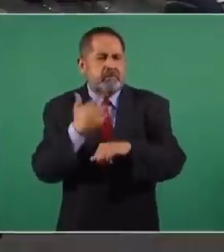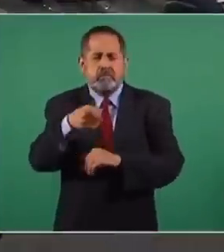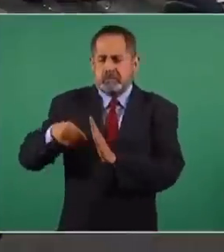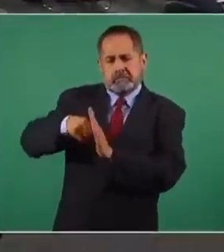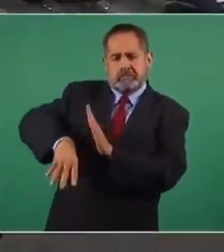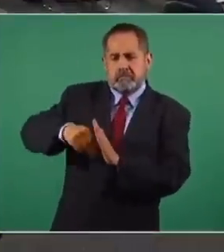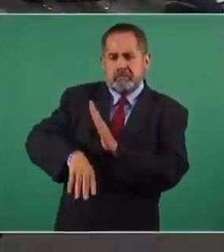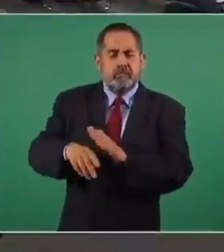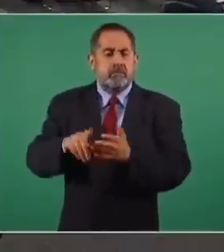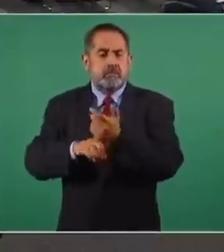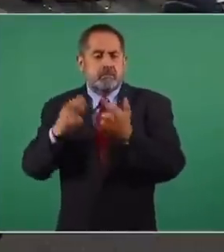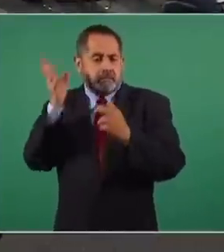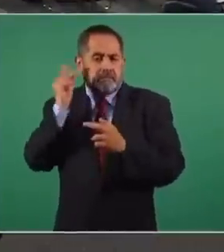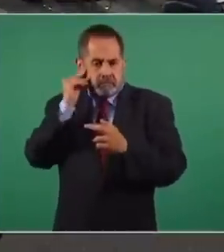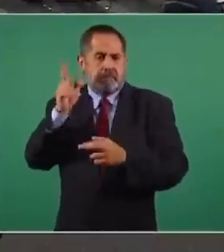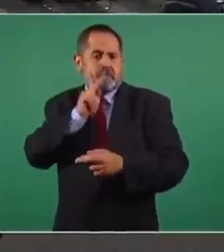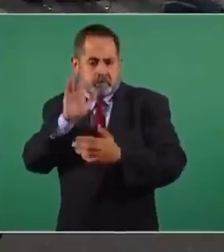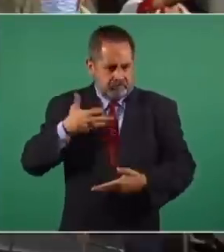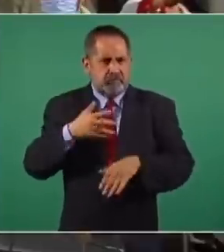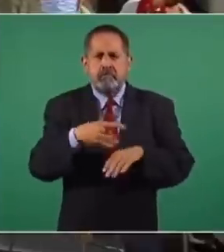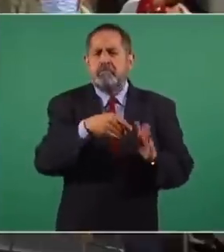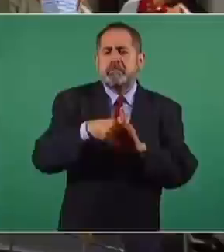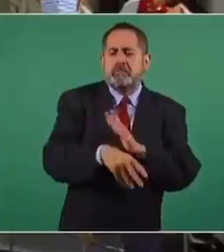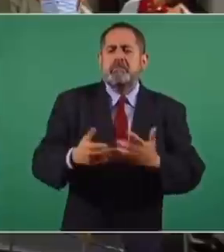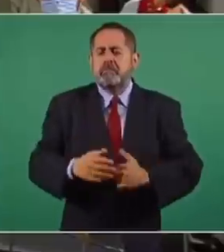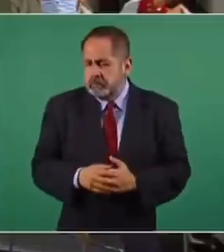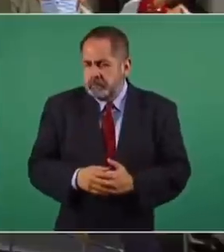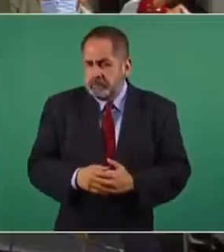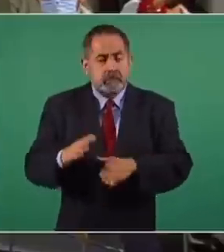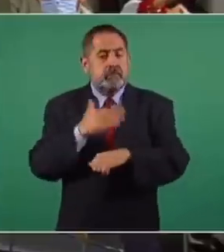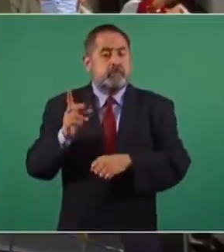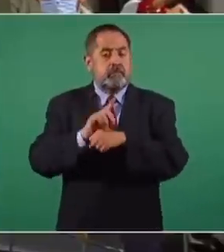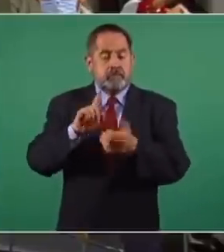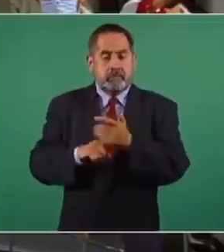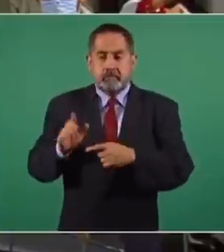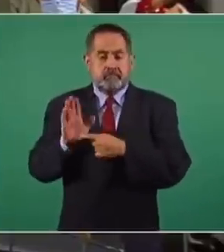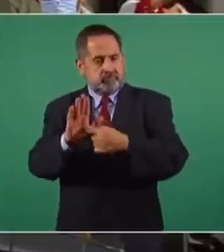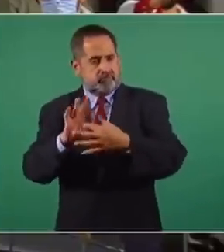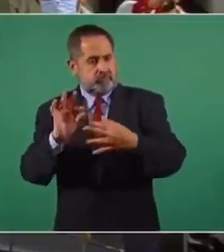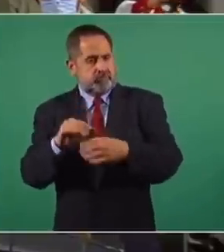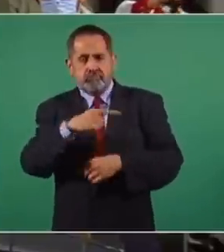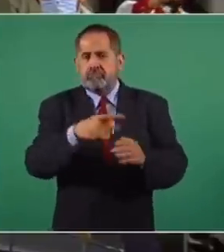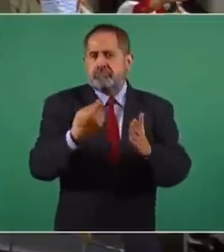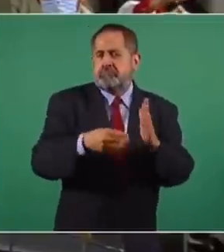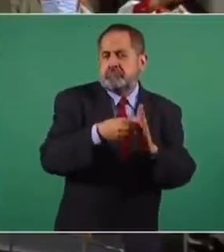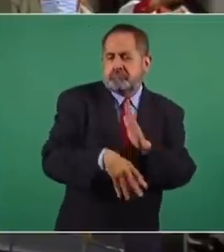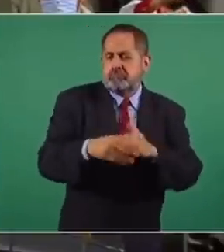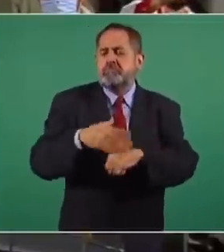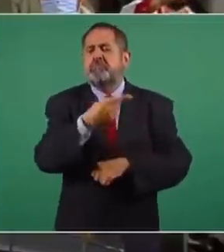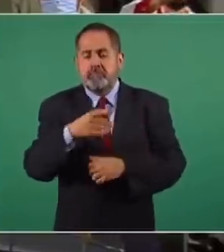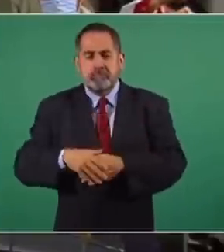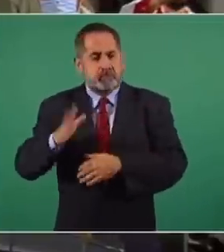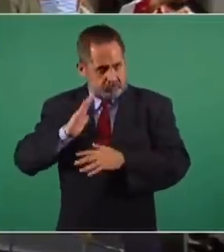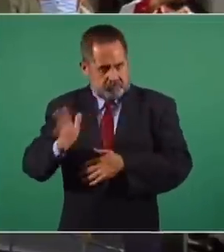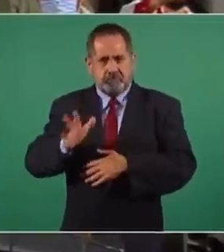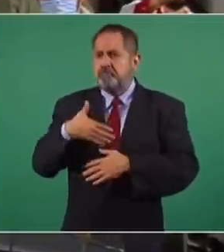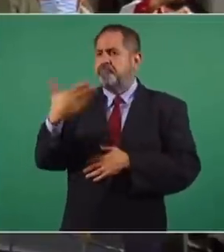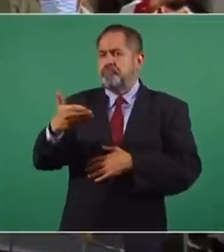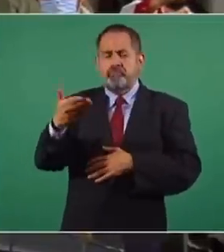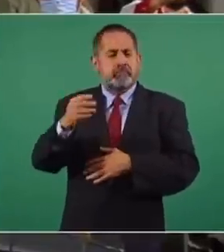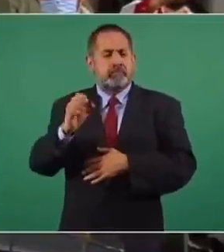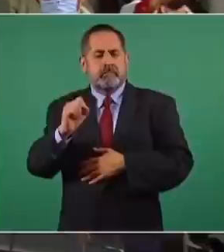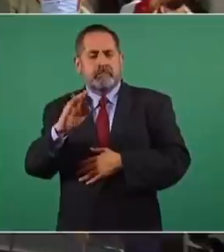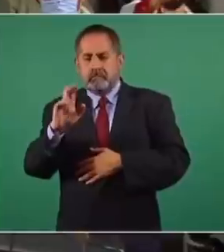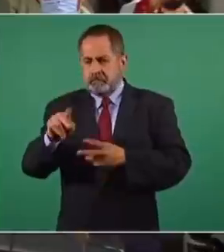qué omitió la existencia de audios que prueban esta anomalía? ¿Por qué omitió que desde el primer momento fueron presentadas las denuncias ante las Secretarías del Bienestar y de la Función